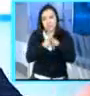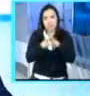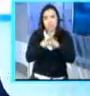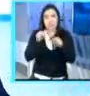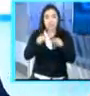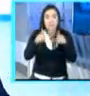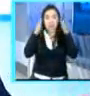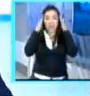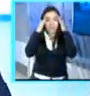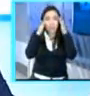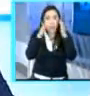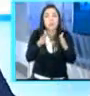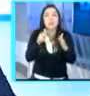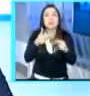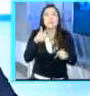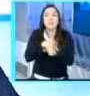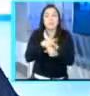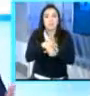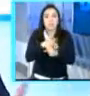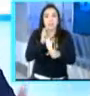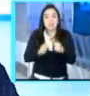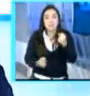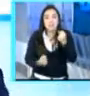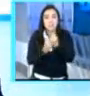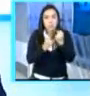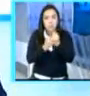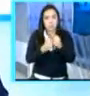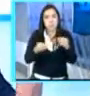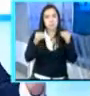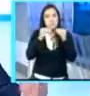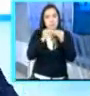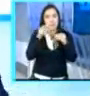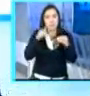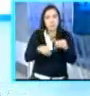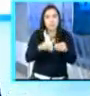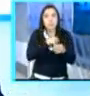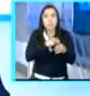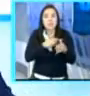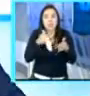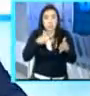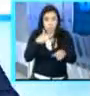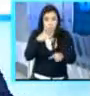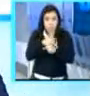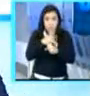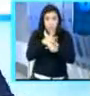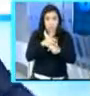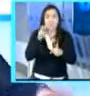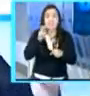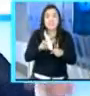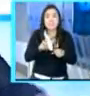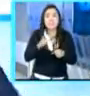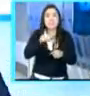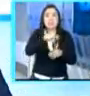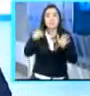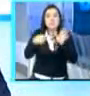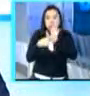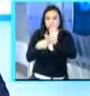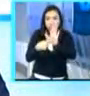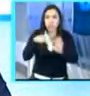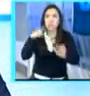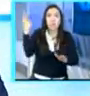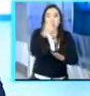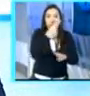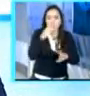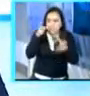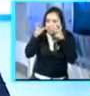en Guatemala. Y eso es muy bueno, eso es muy bueno. Y también comparto que Guatemala ha dado una elección, no solo a la región, sino a todo